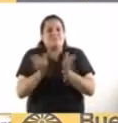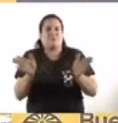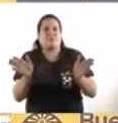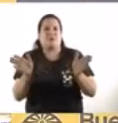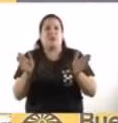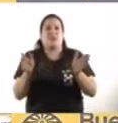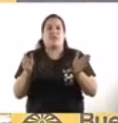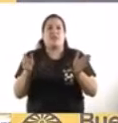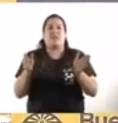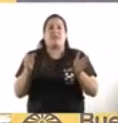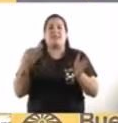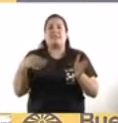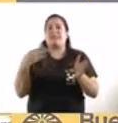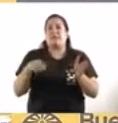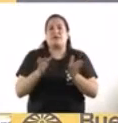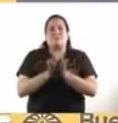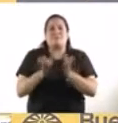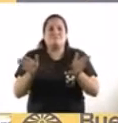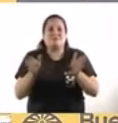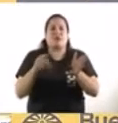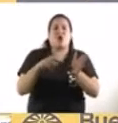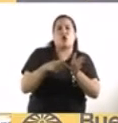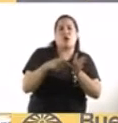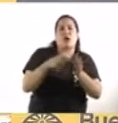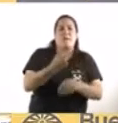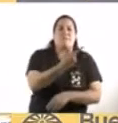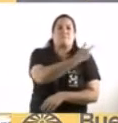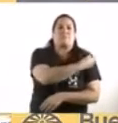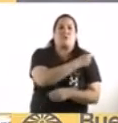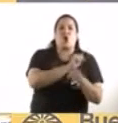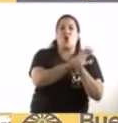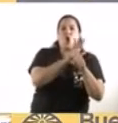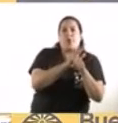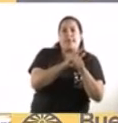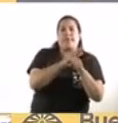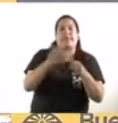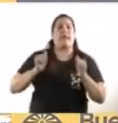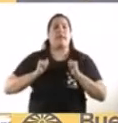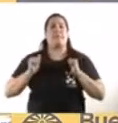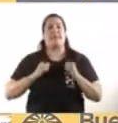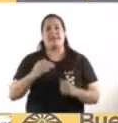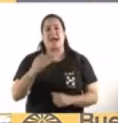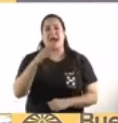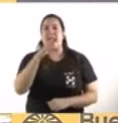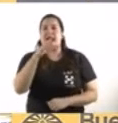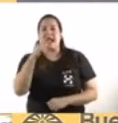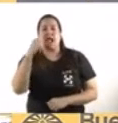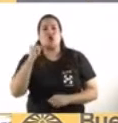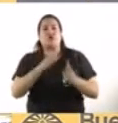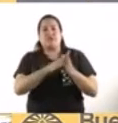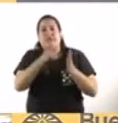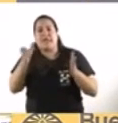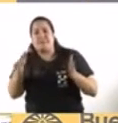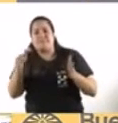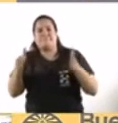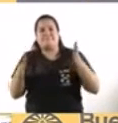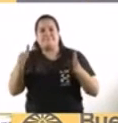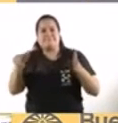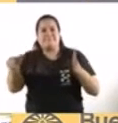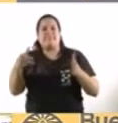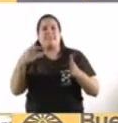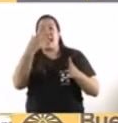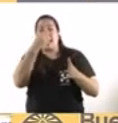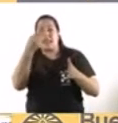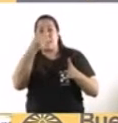menos 14 días. Ahora, de esto, de la vacuna de la gripe, vamos a dar información mucho más detallada y precisa durante los